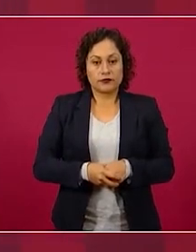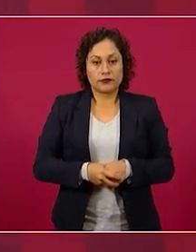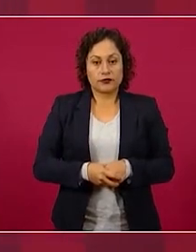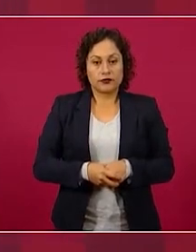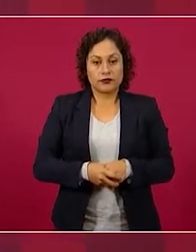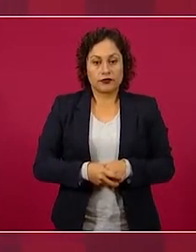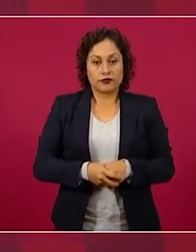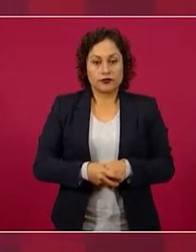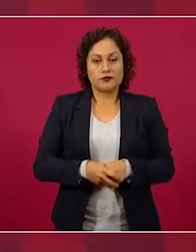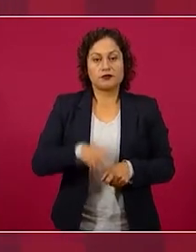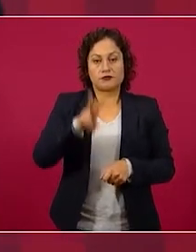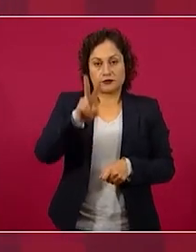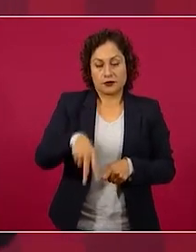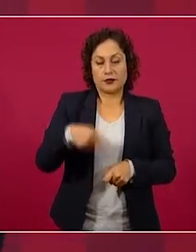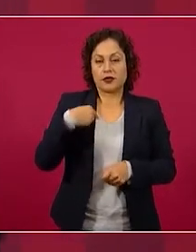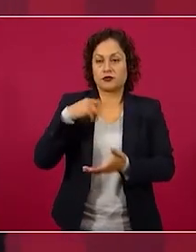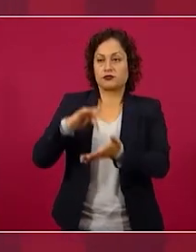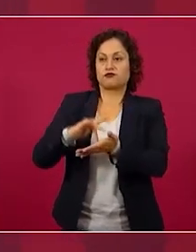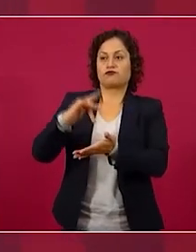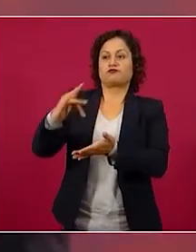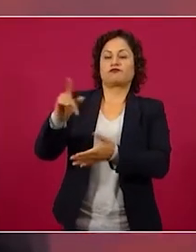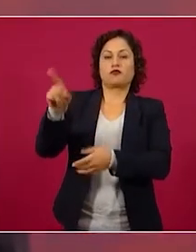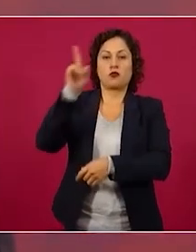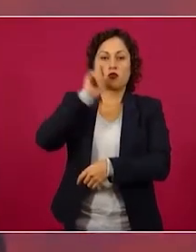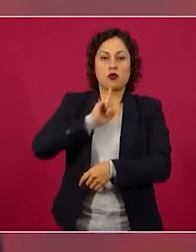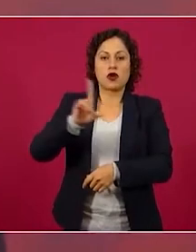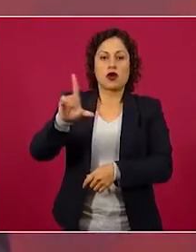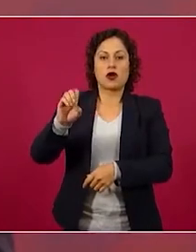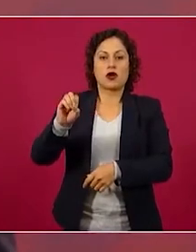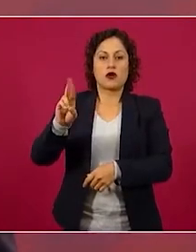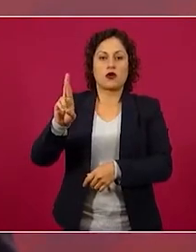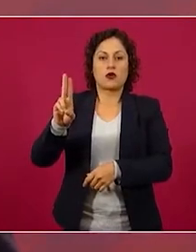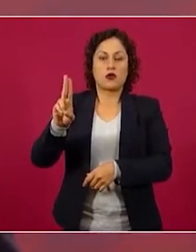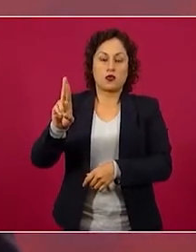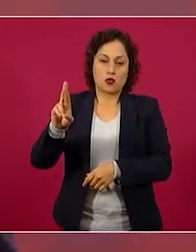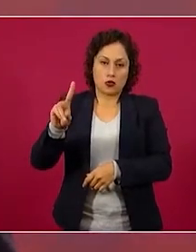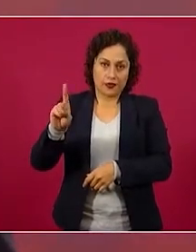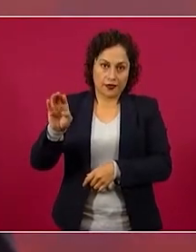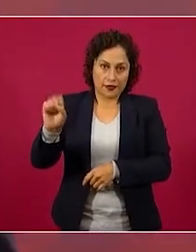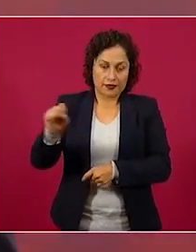a Lourdes Galás una periodista y a Carmen Lira